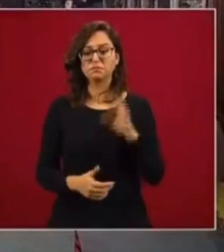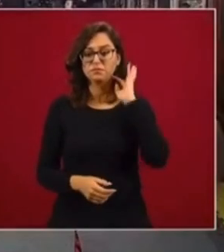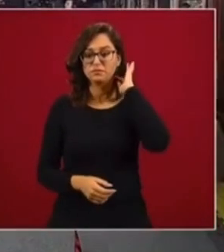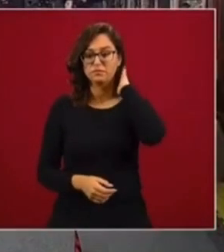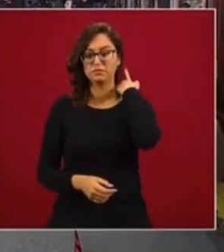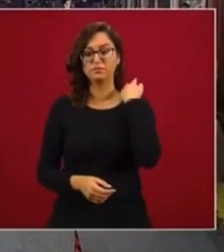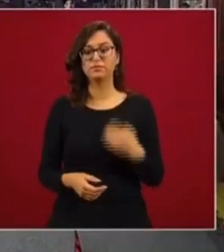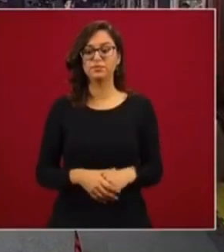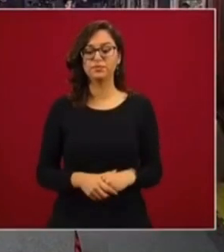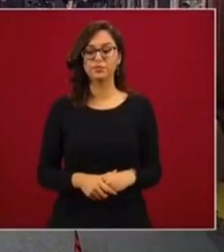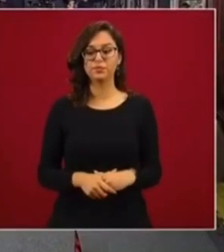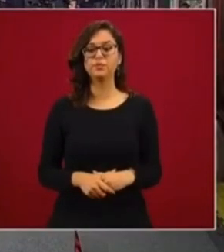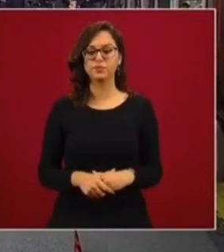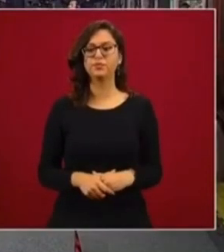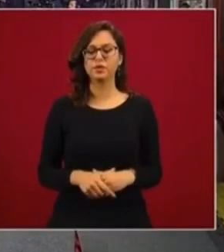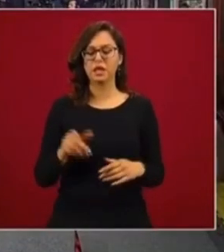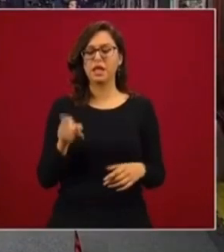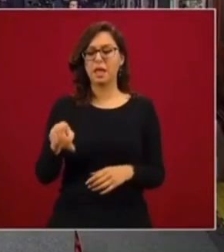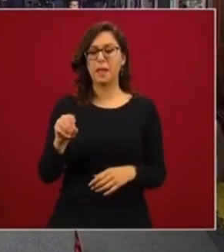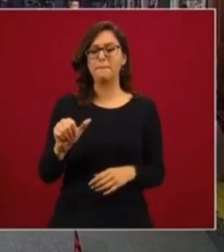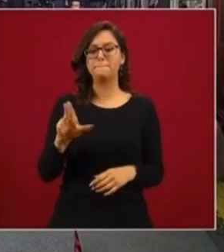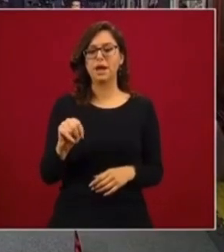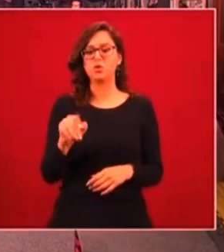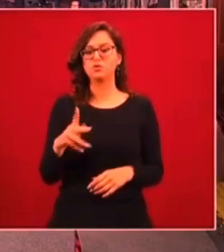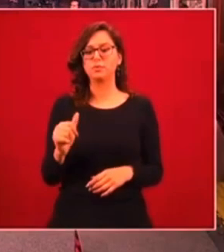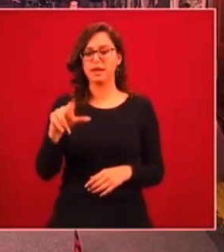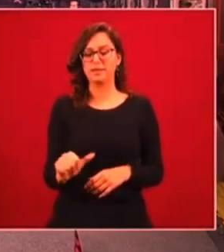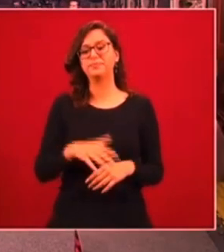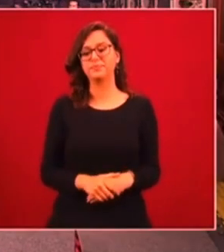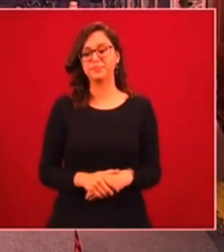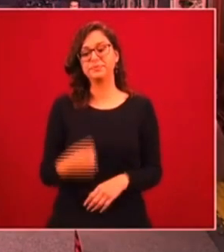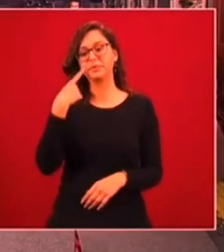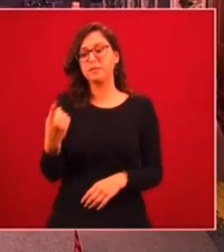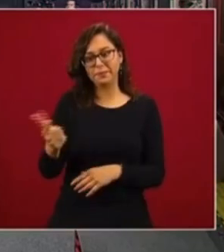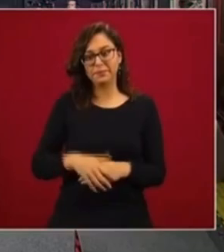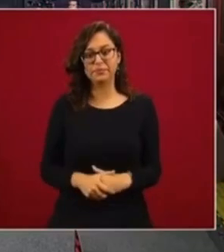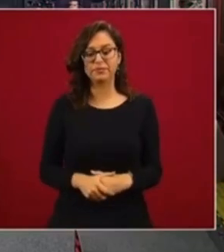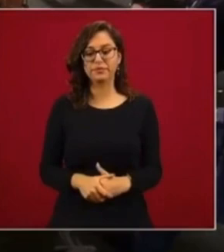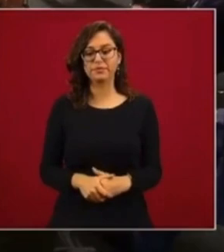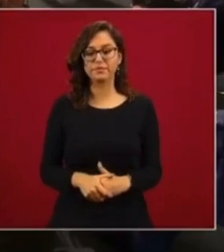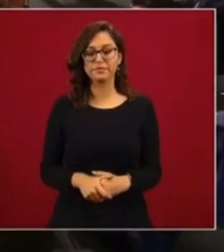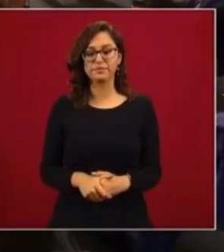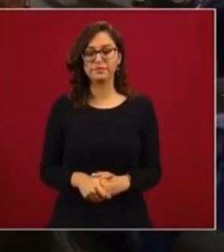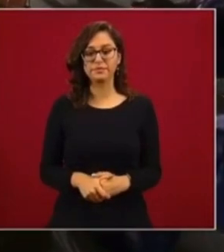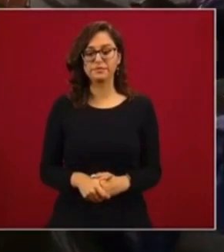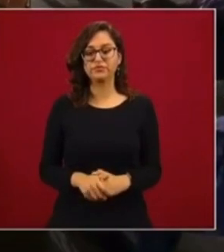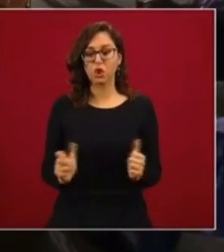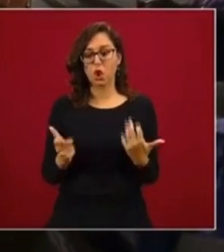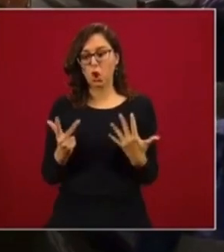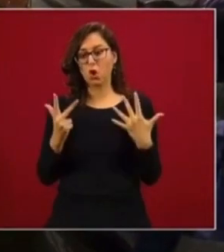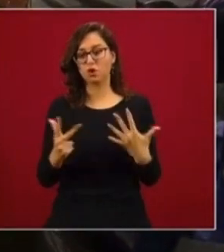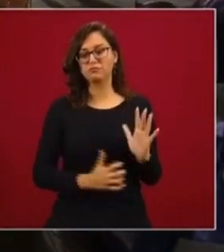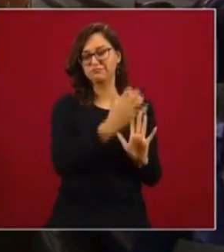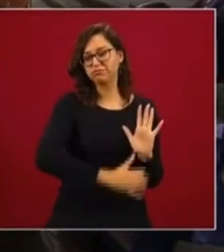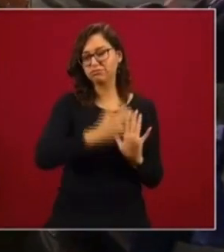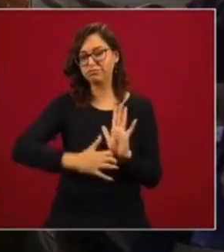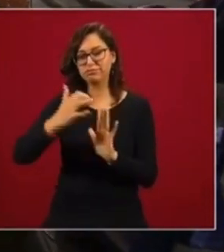Ah, lo de Macuspana. Miren el Reforma. Un pasquín inmundo. Ocho columnas